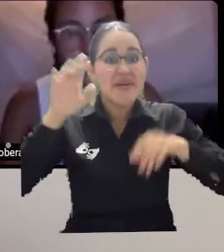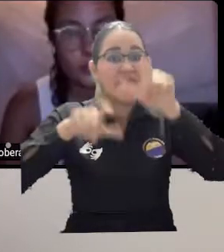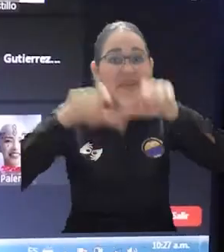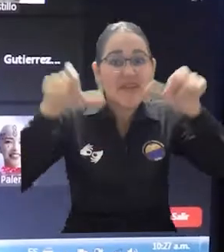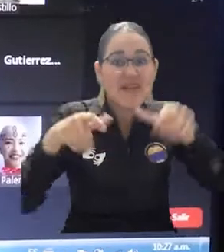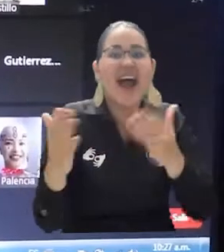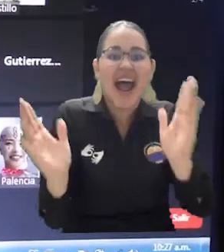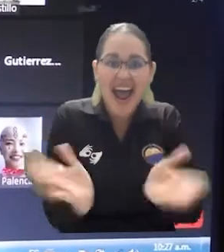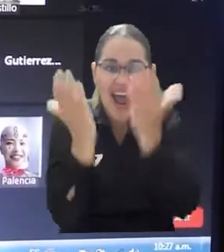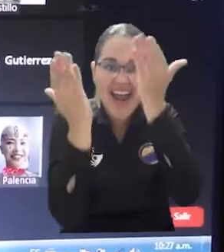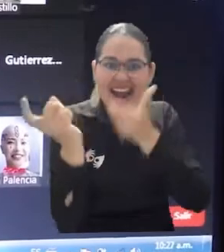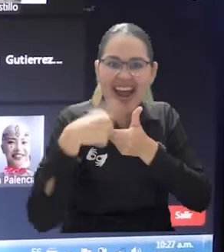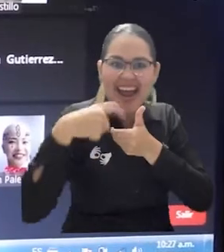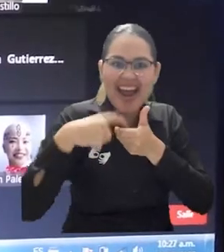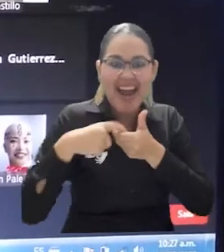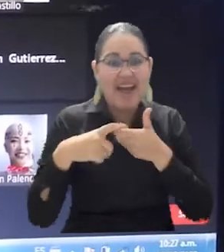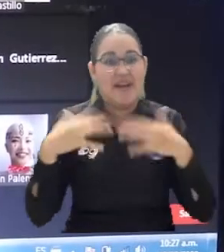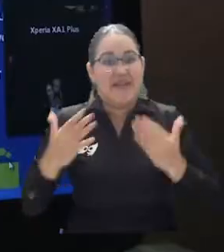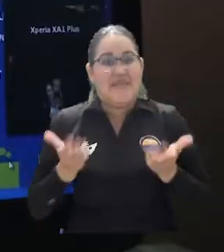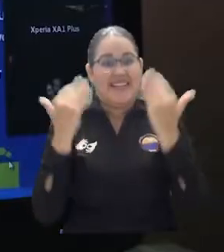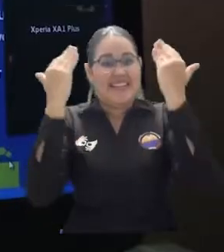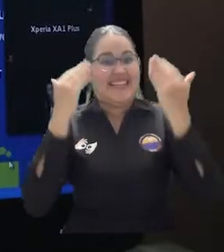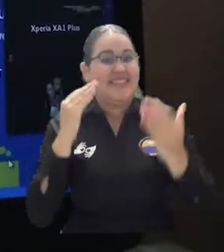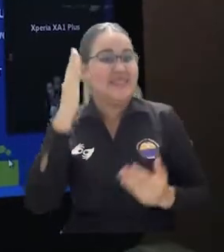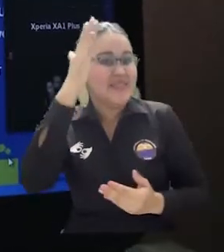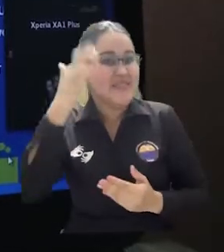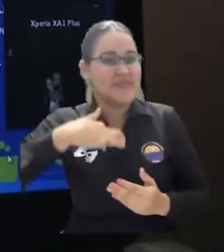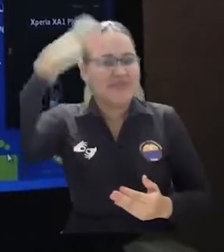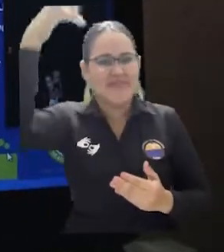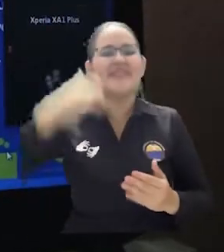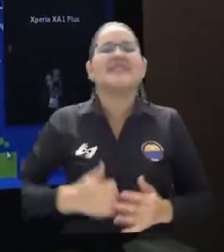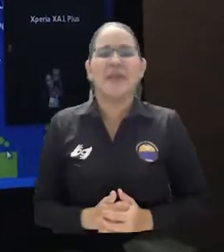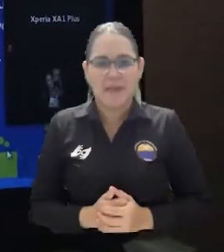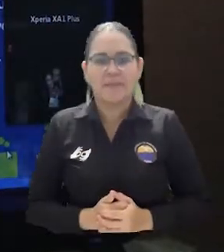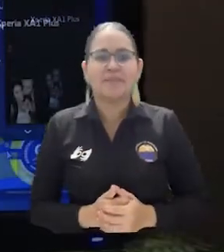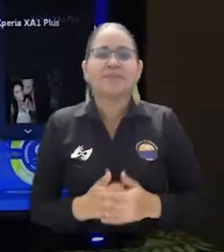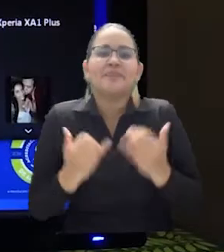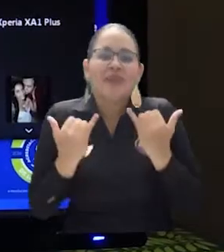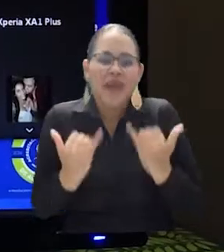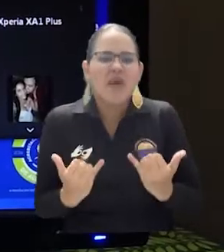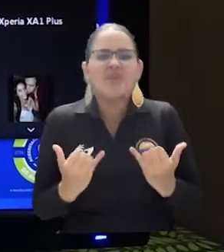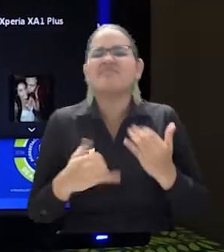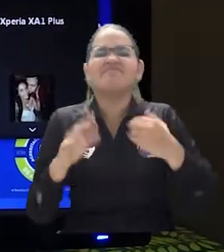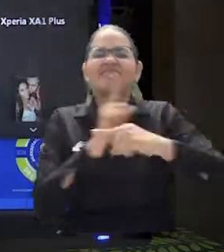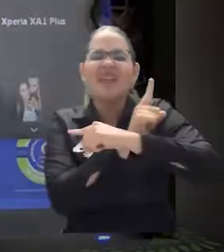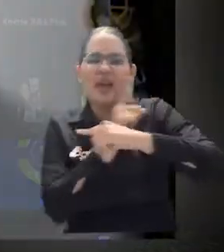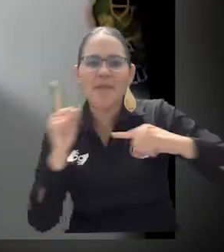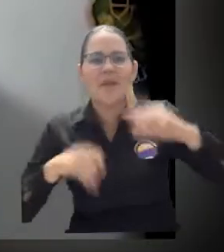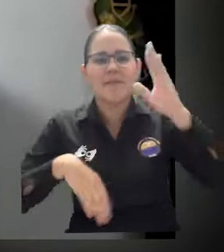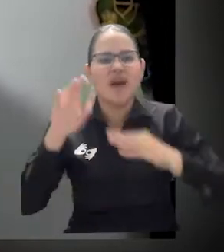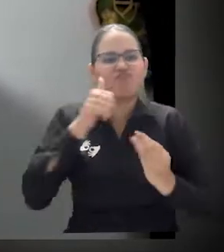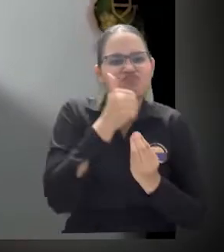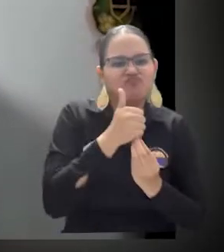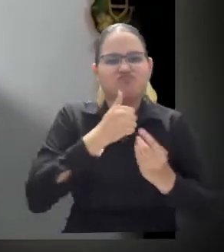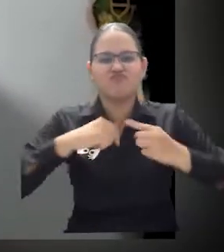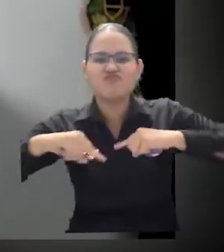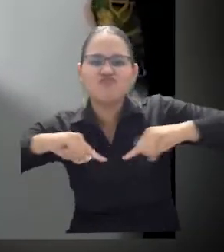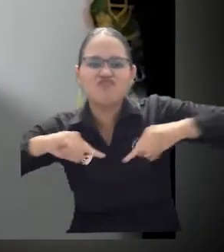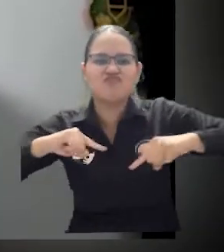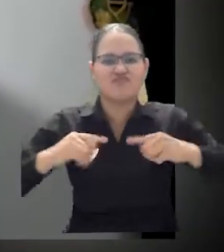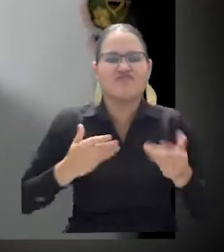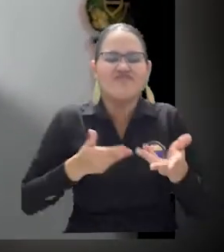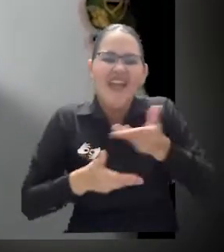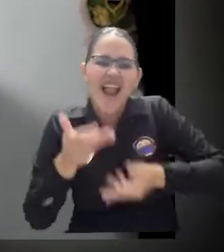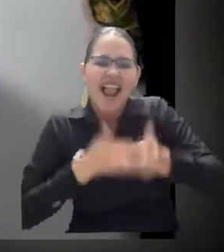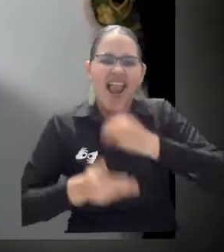universidad. Durante la semana los jóvenes tendrán cercanía con los líderes de cada programa académico. Las expectativas que